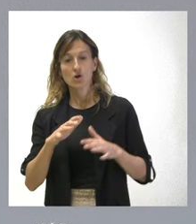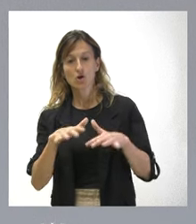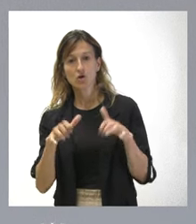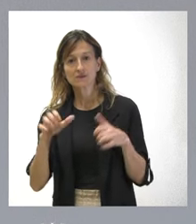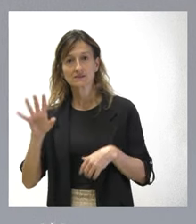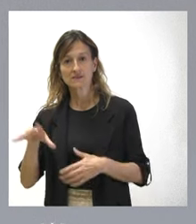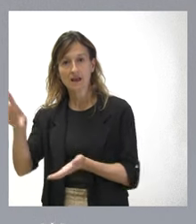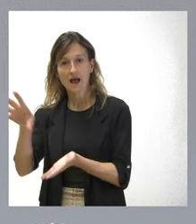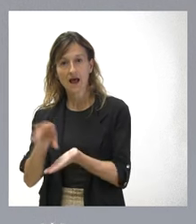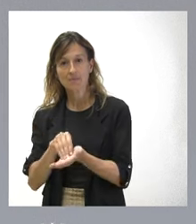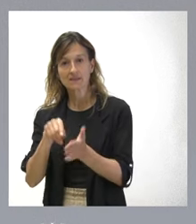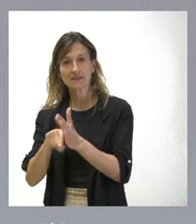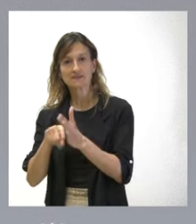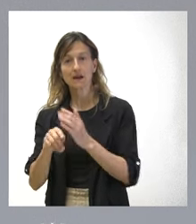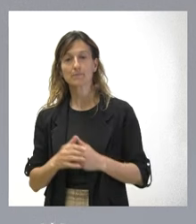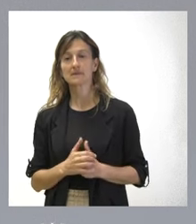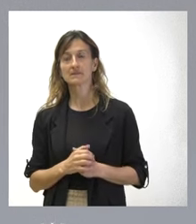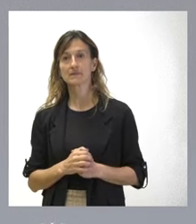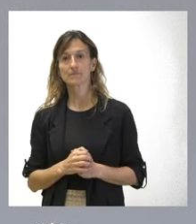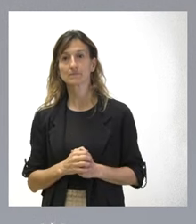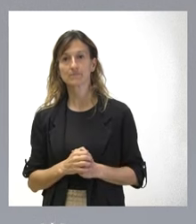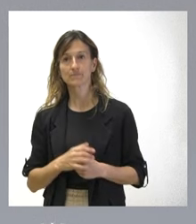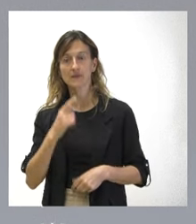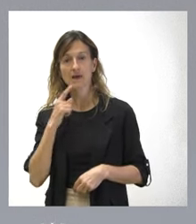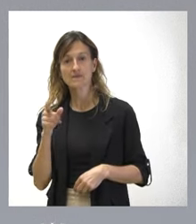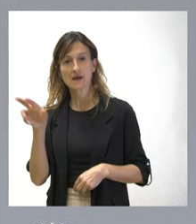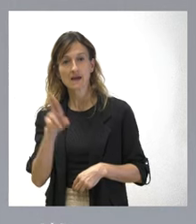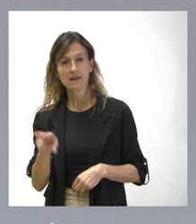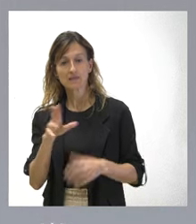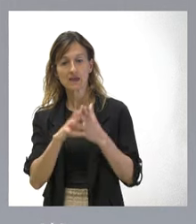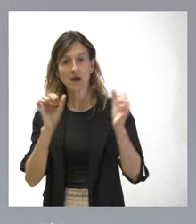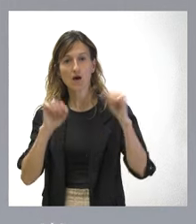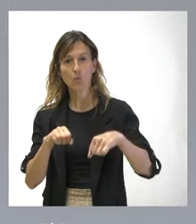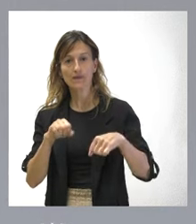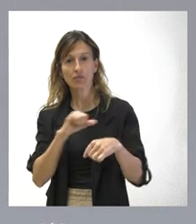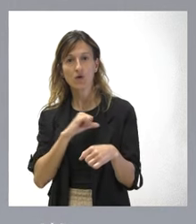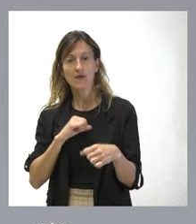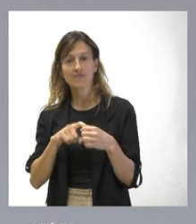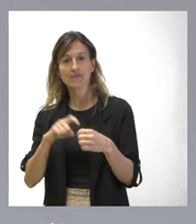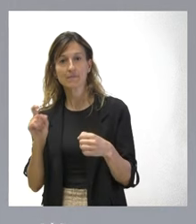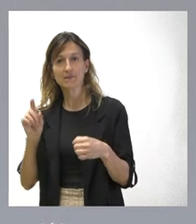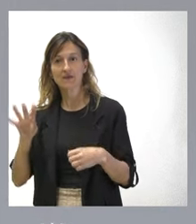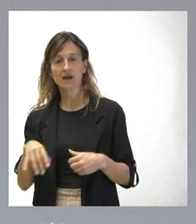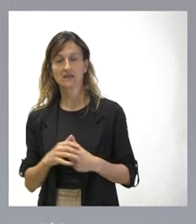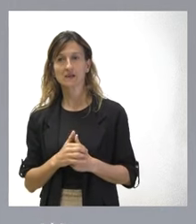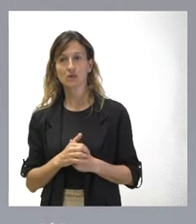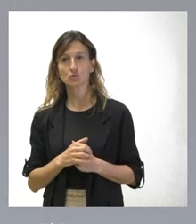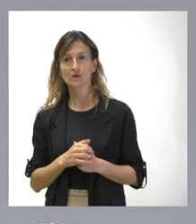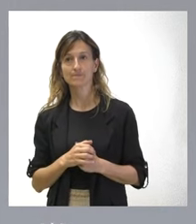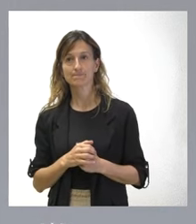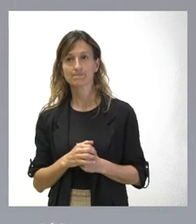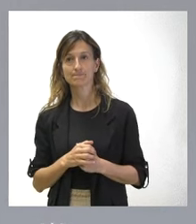catalanas a tramitación, donde se reiteraba el acuerdo de independencia de Cataluña respecto a España.